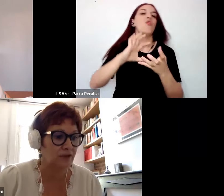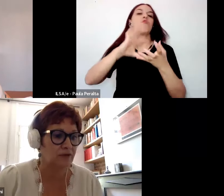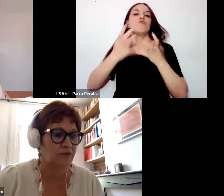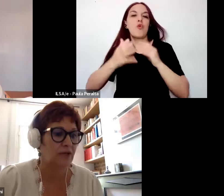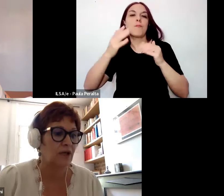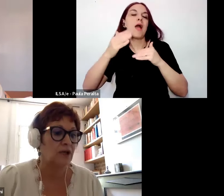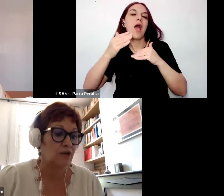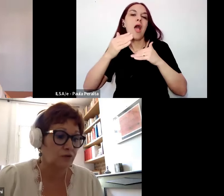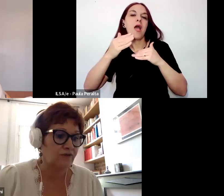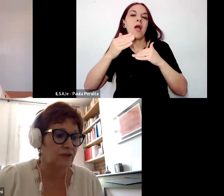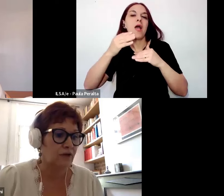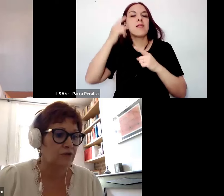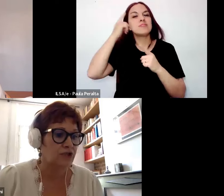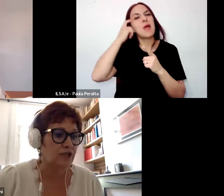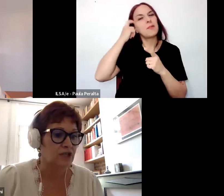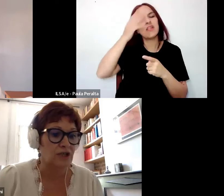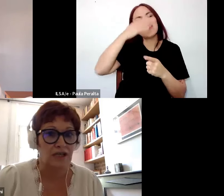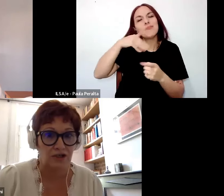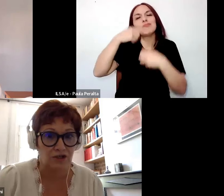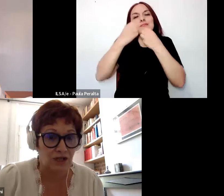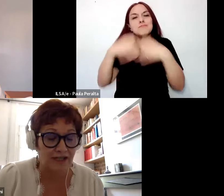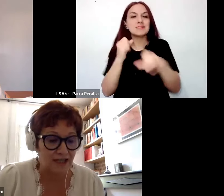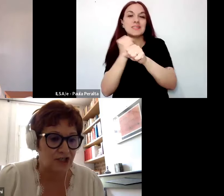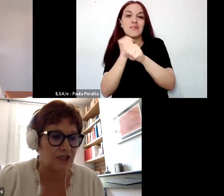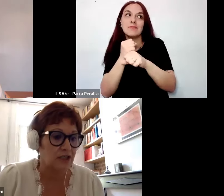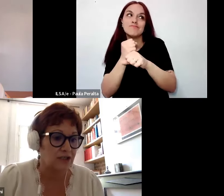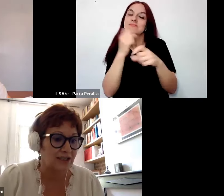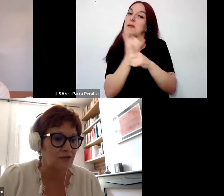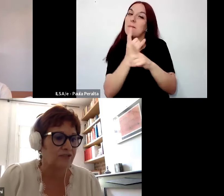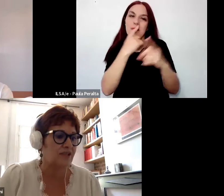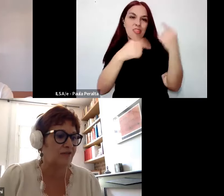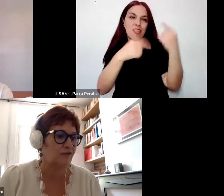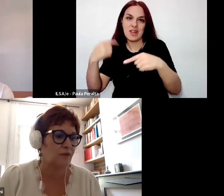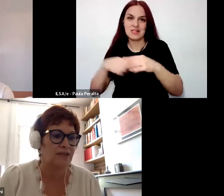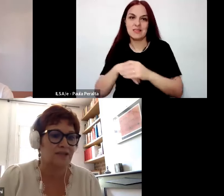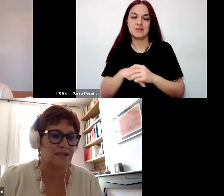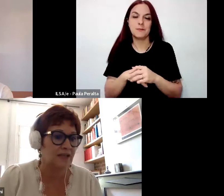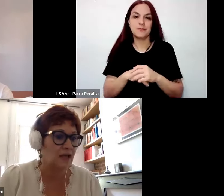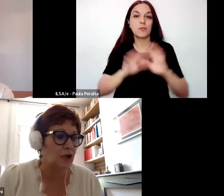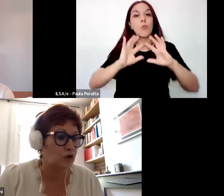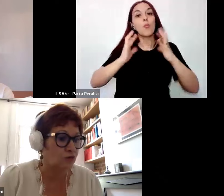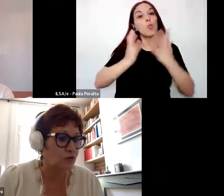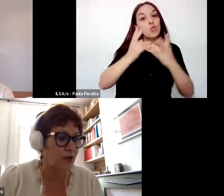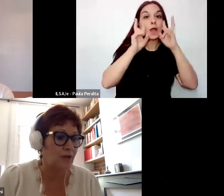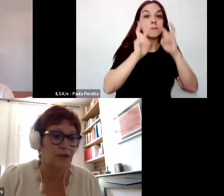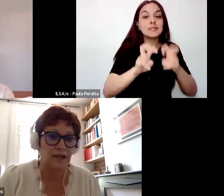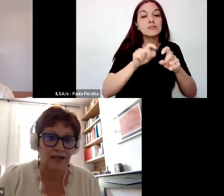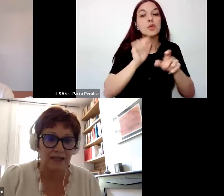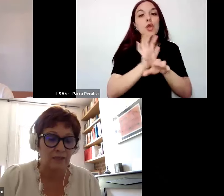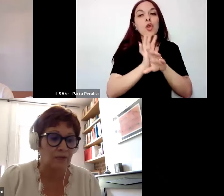producción de estos saberes son diferentes. En el universo de la investigación se trata de enunciados